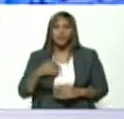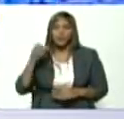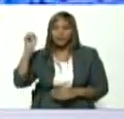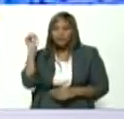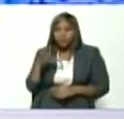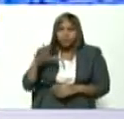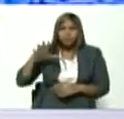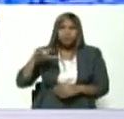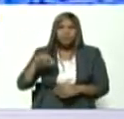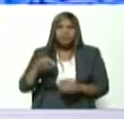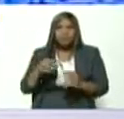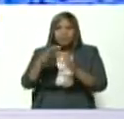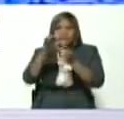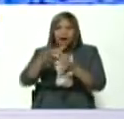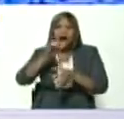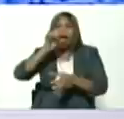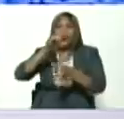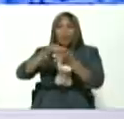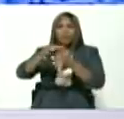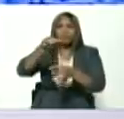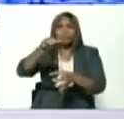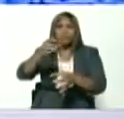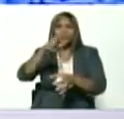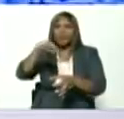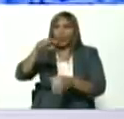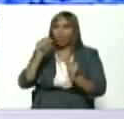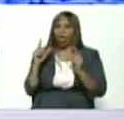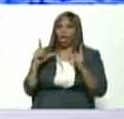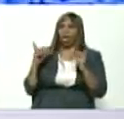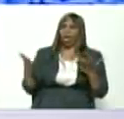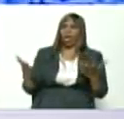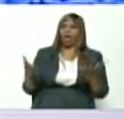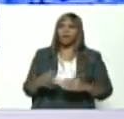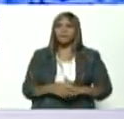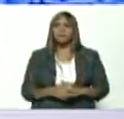botella de agua aquí ustedes quedarían locos ¿verdad?